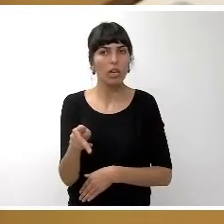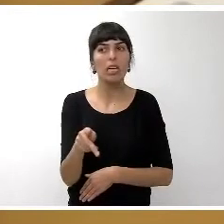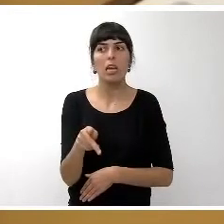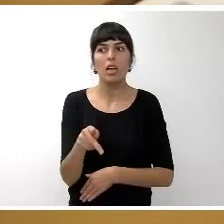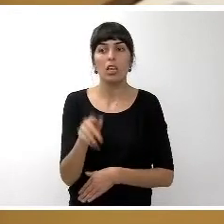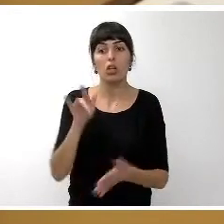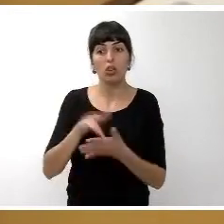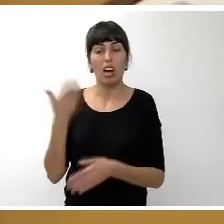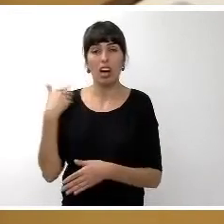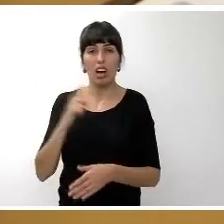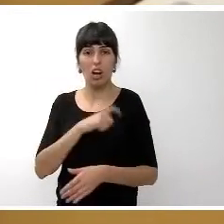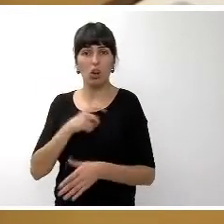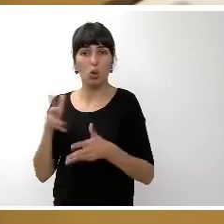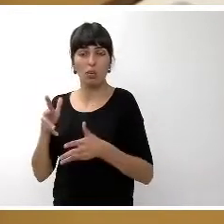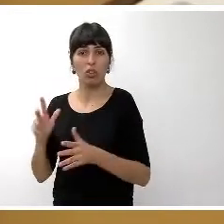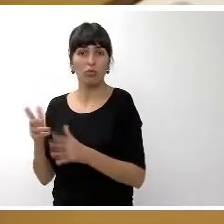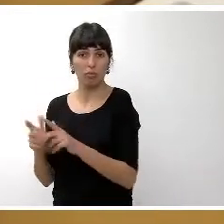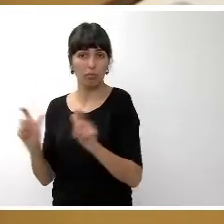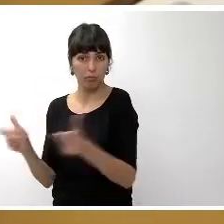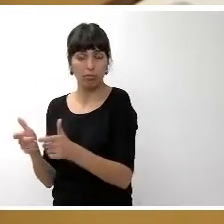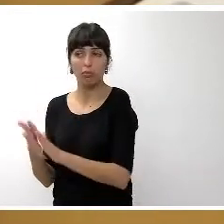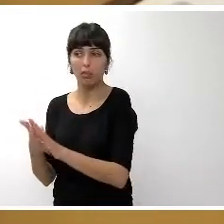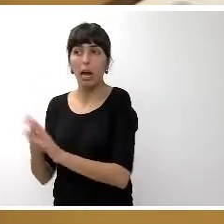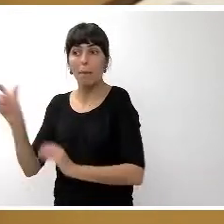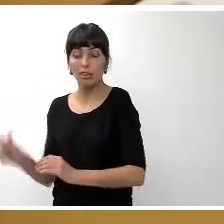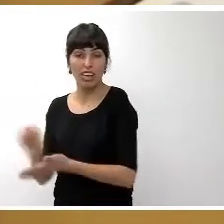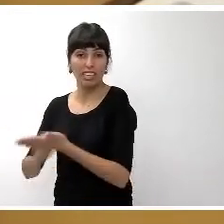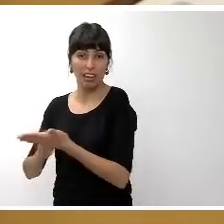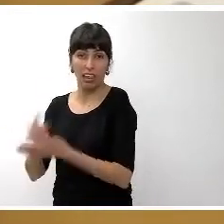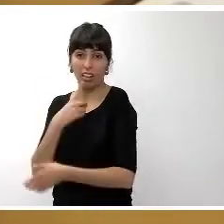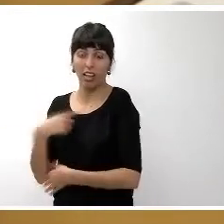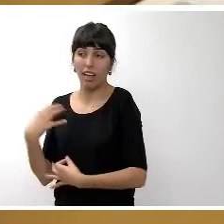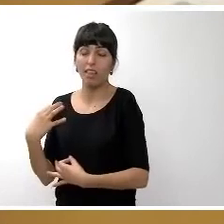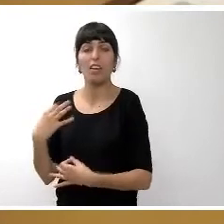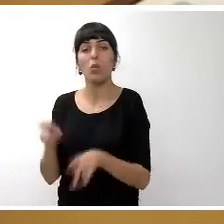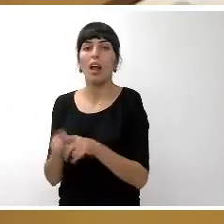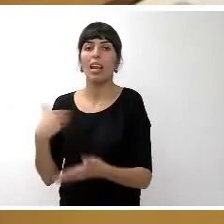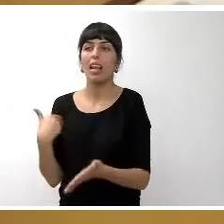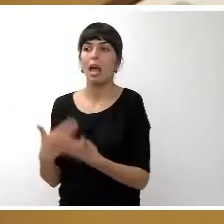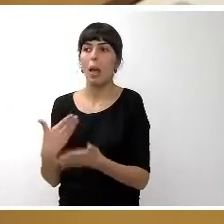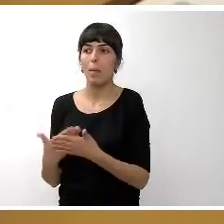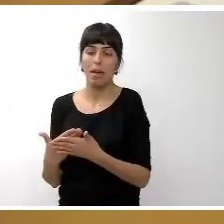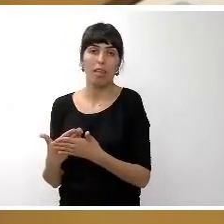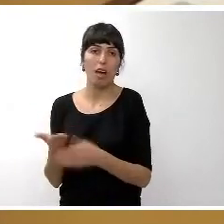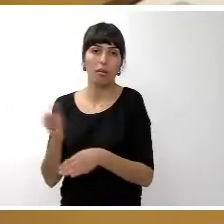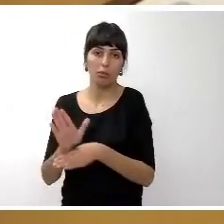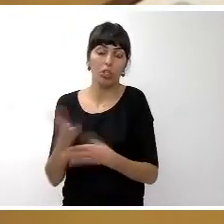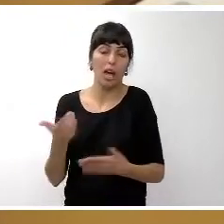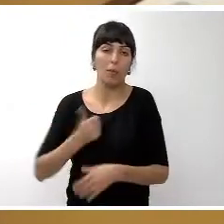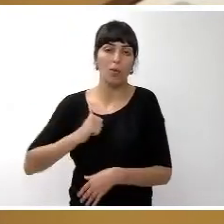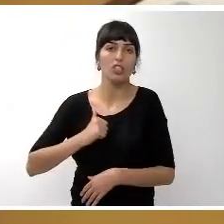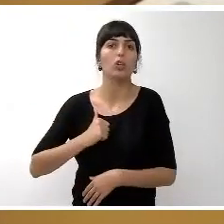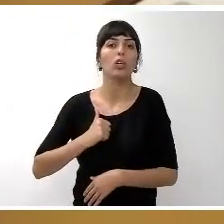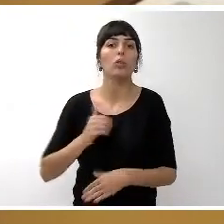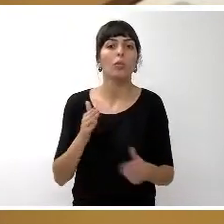y nos decía el secretario que también teníamos que dar cuenta de una presentación de una enmienda en boche y aprovecho el momento señor presidente para